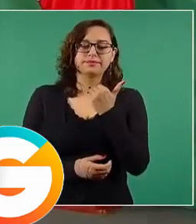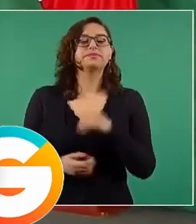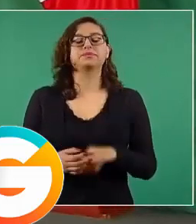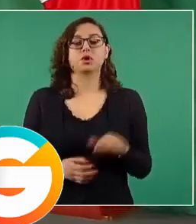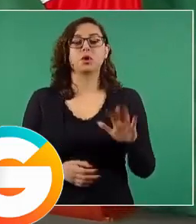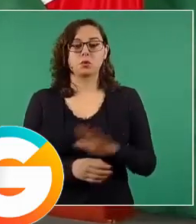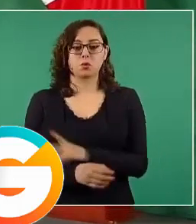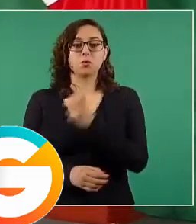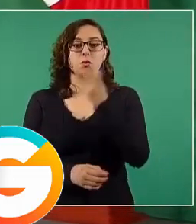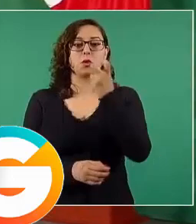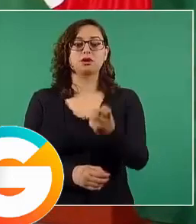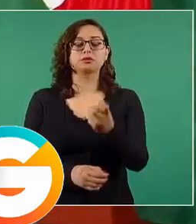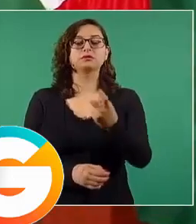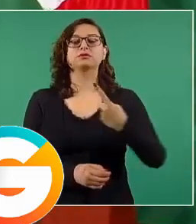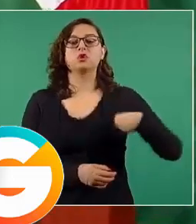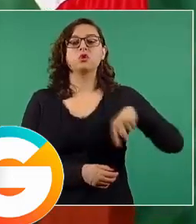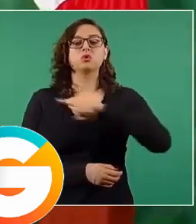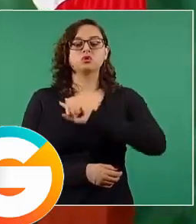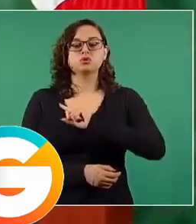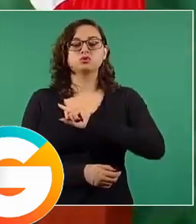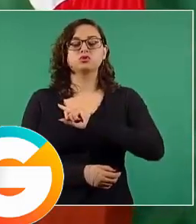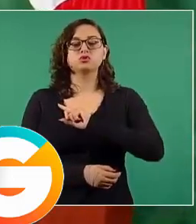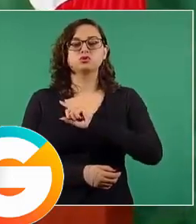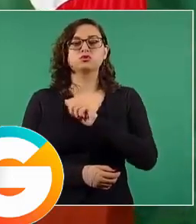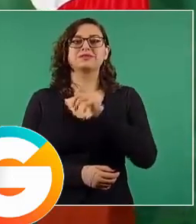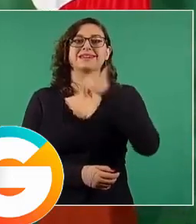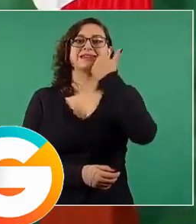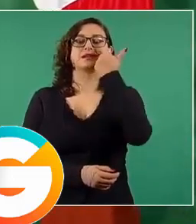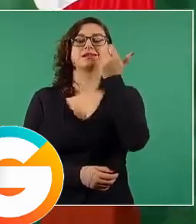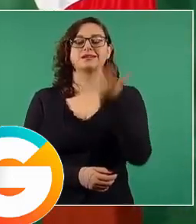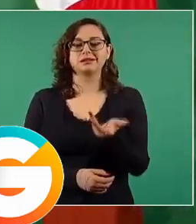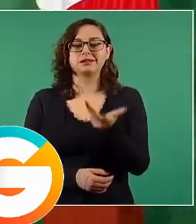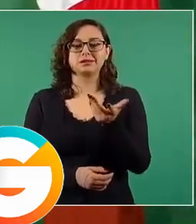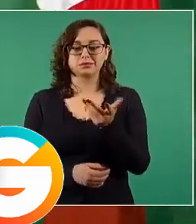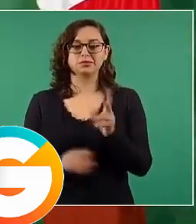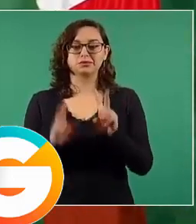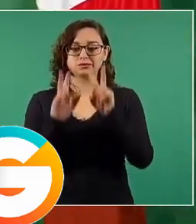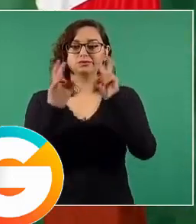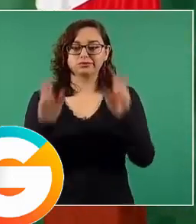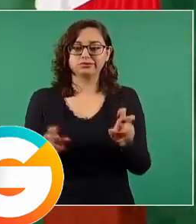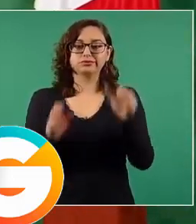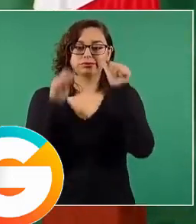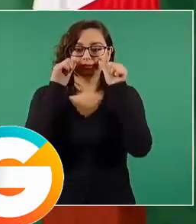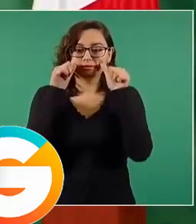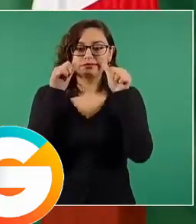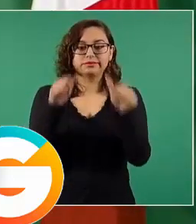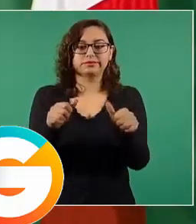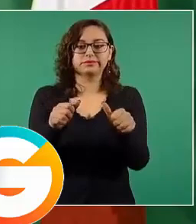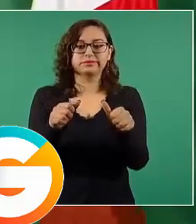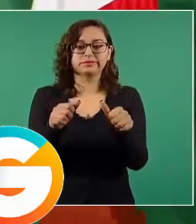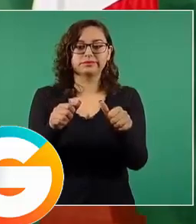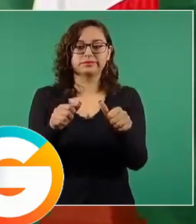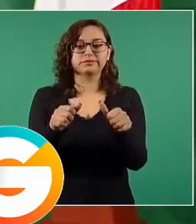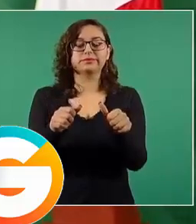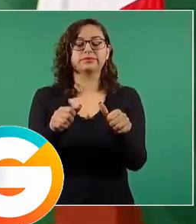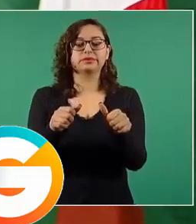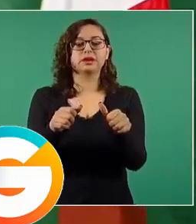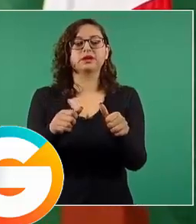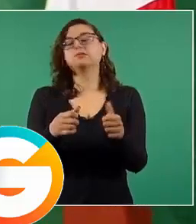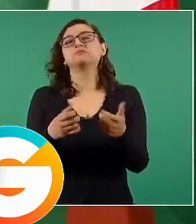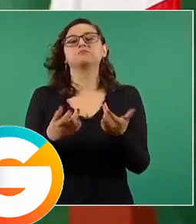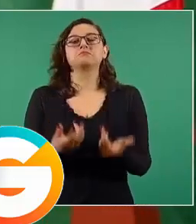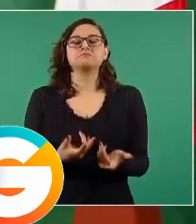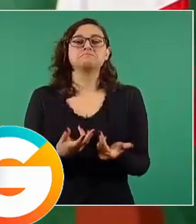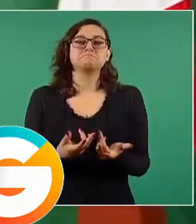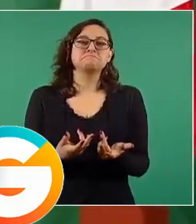en el extranjero en las elecciones se convertirá en una causa de su gobierno, se buscará que puedan votar y que se den facilidades, y que no haya tantas